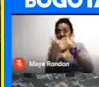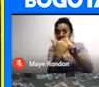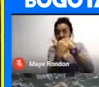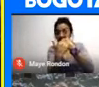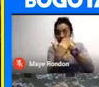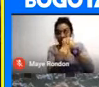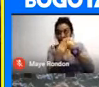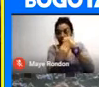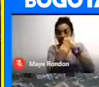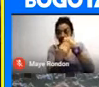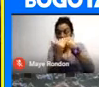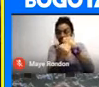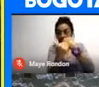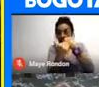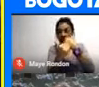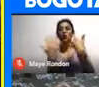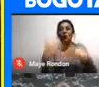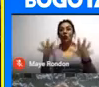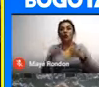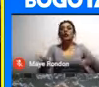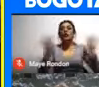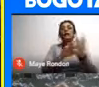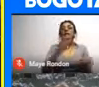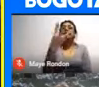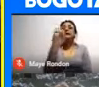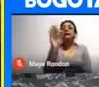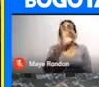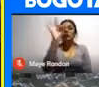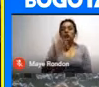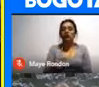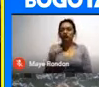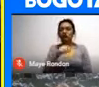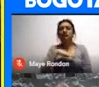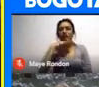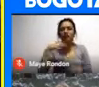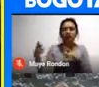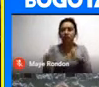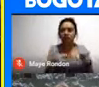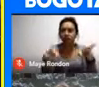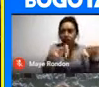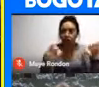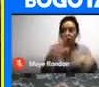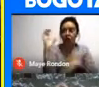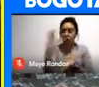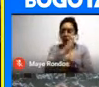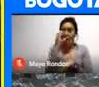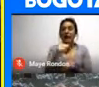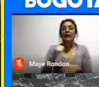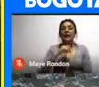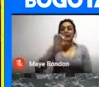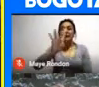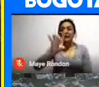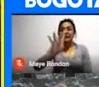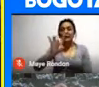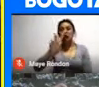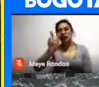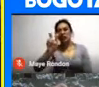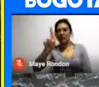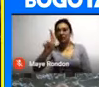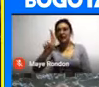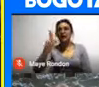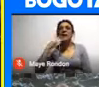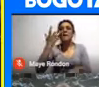importantes Cuenta con el 30% Del recurso hídrico De Colombia Cuenta con 15 De los 76 complejos De